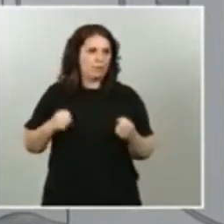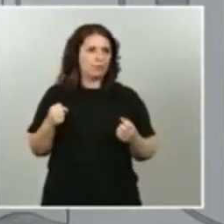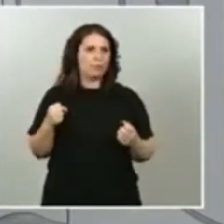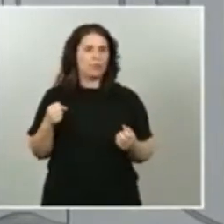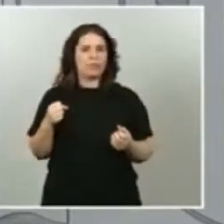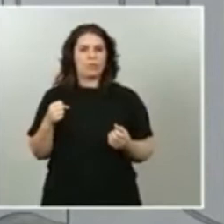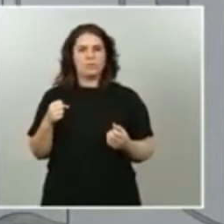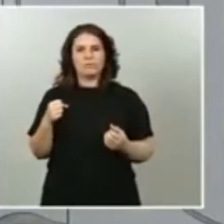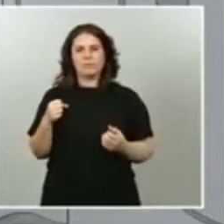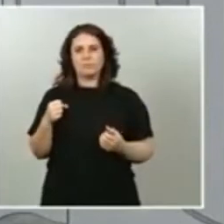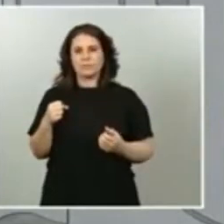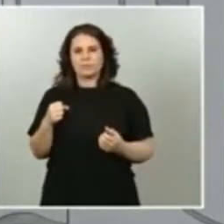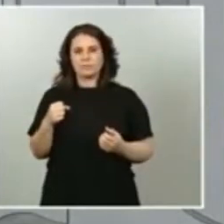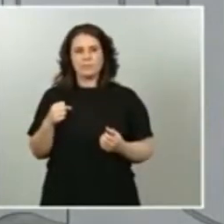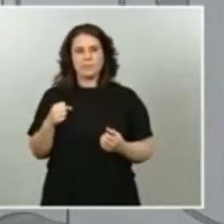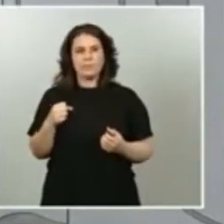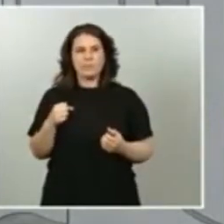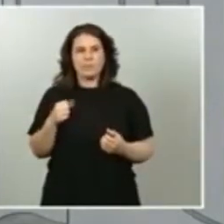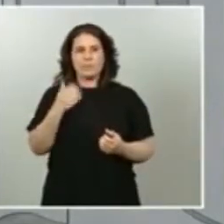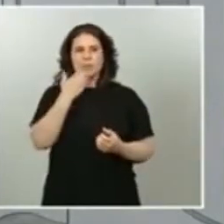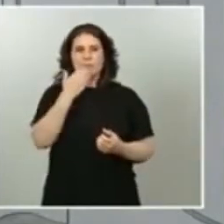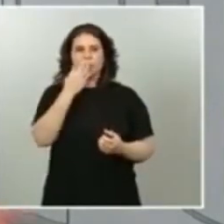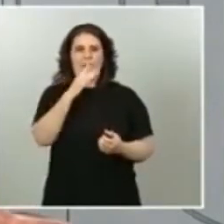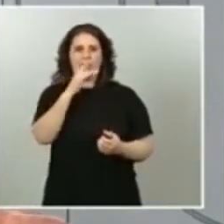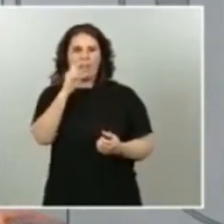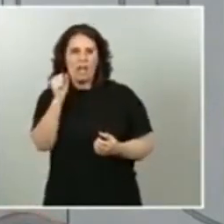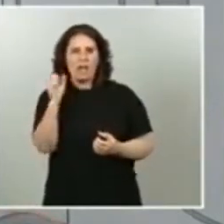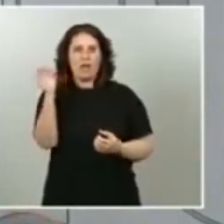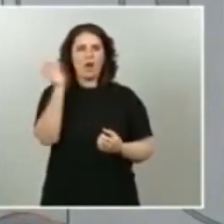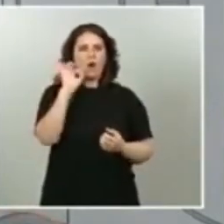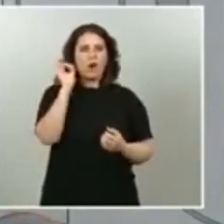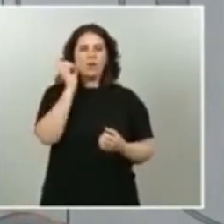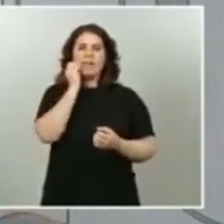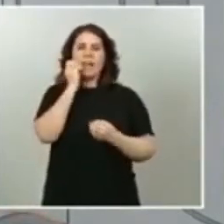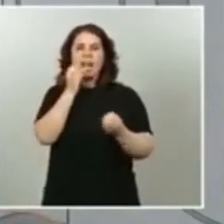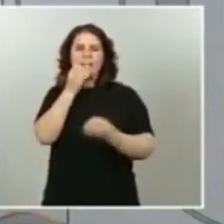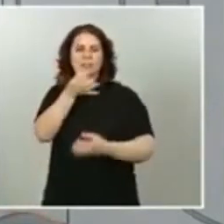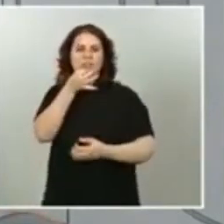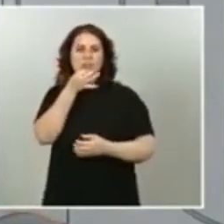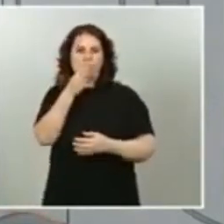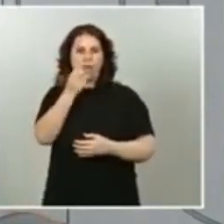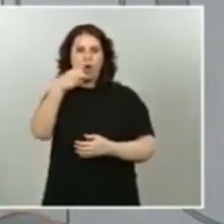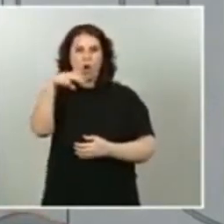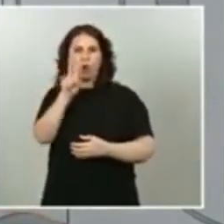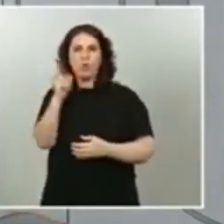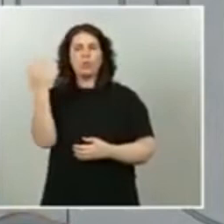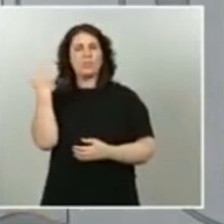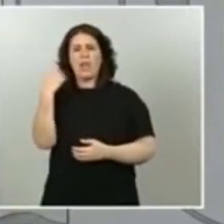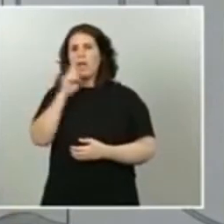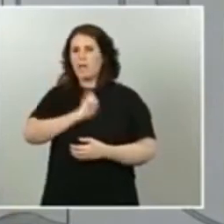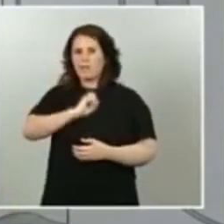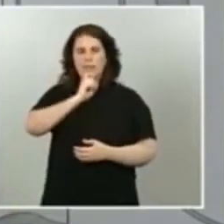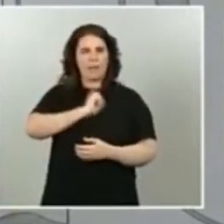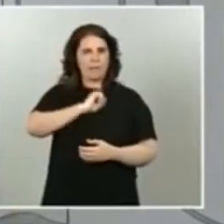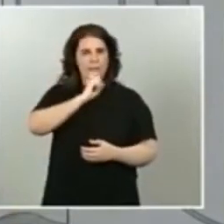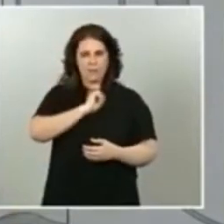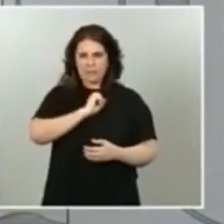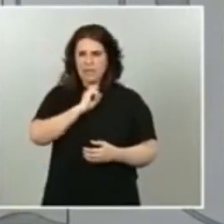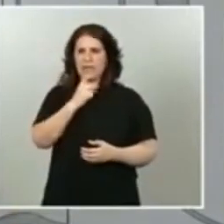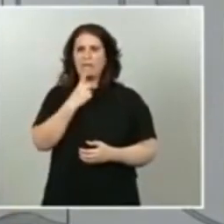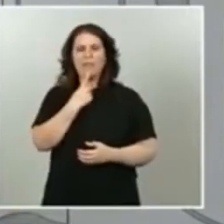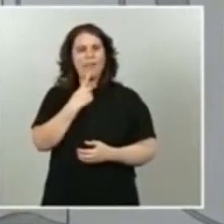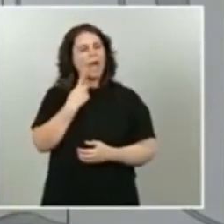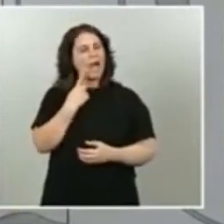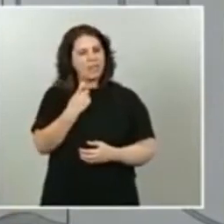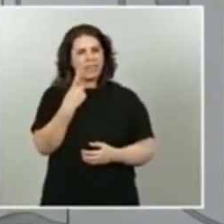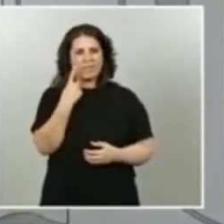diferentes como FEDEA o el relator de Naciones Unidas nos vienen advirtiendo por una parte de que es necesario hacer